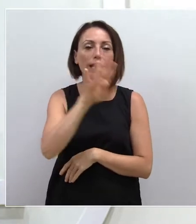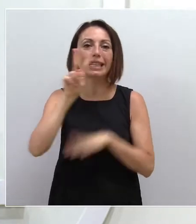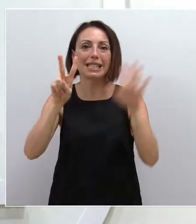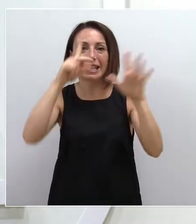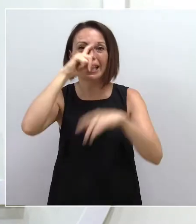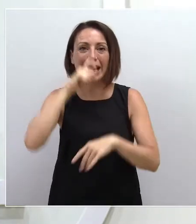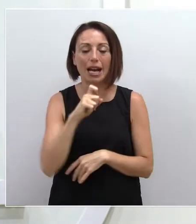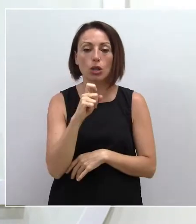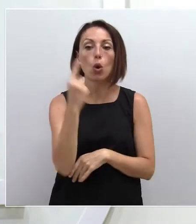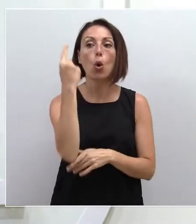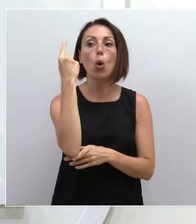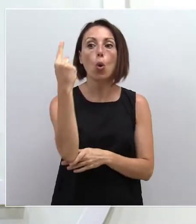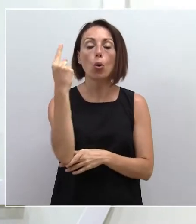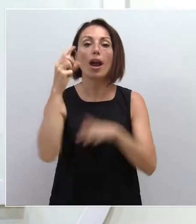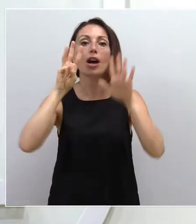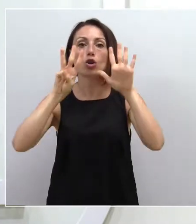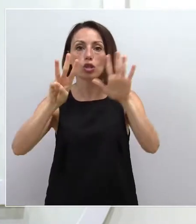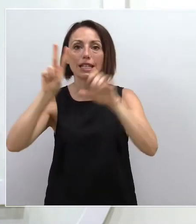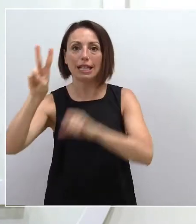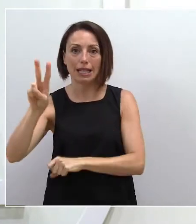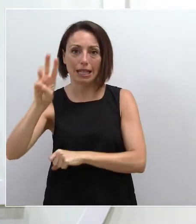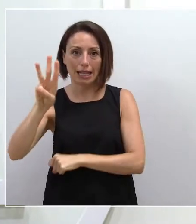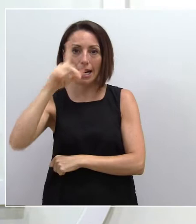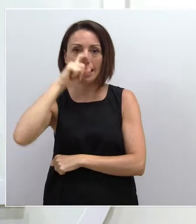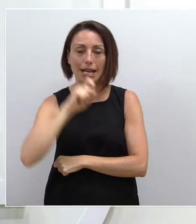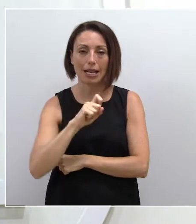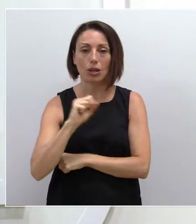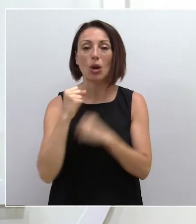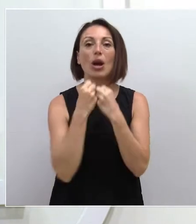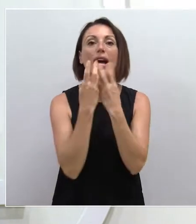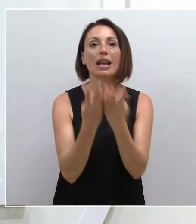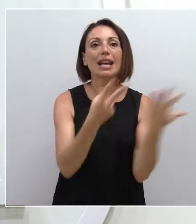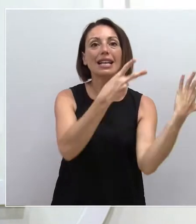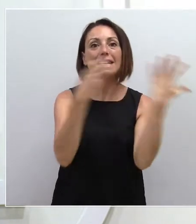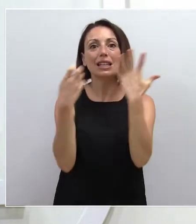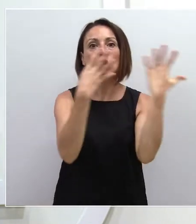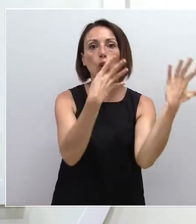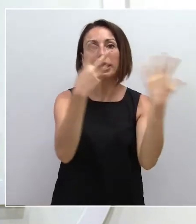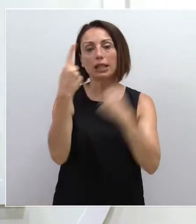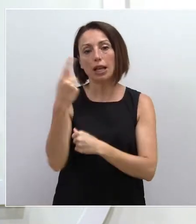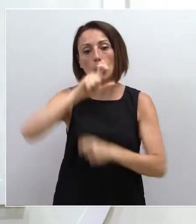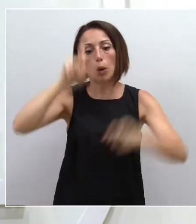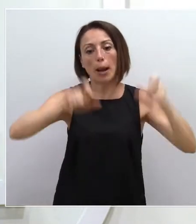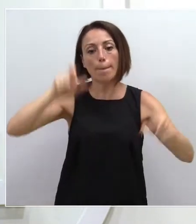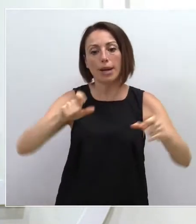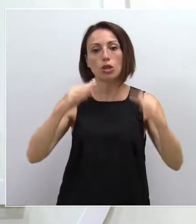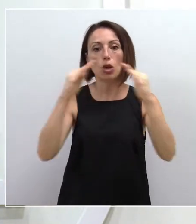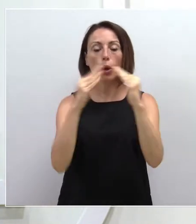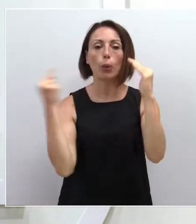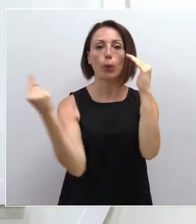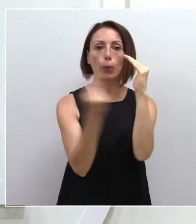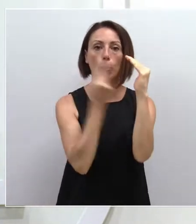y solo una de 83 años. El resto, 791 personas, permanecen en aislamiento